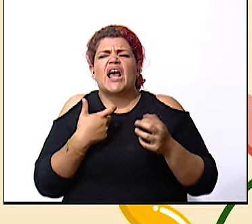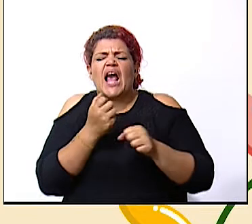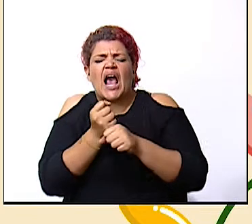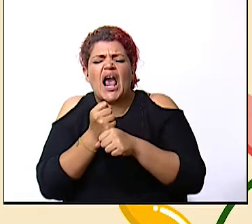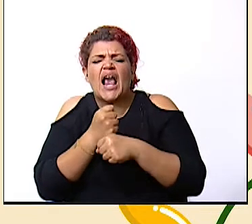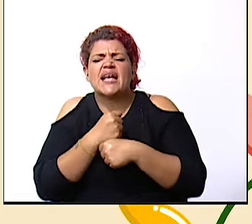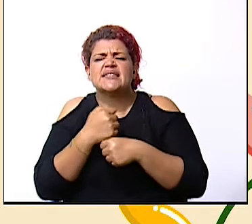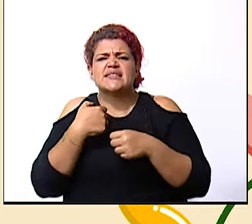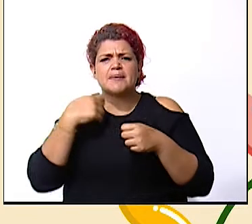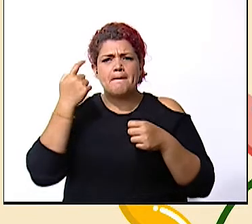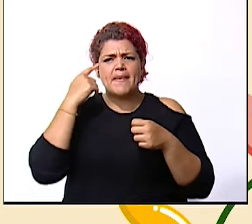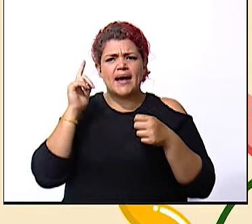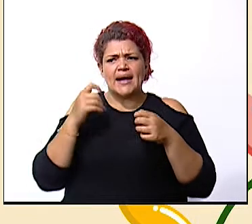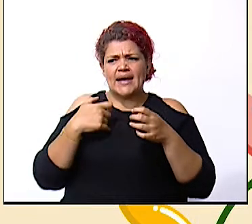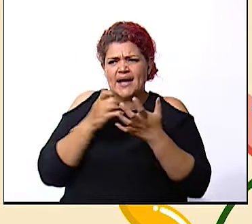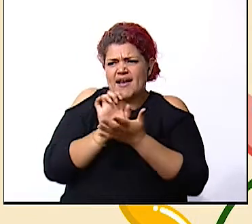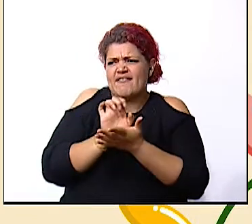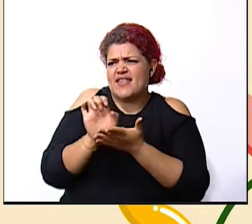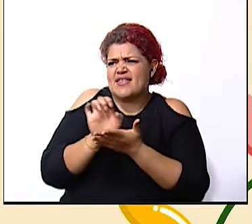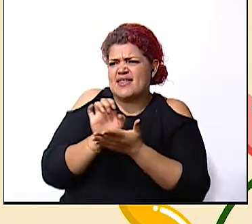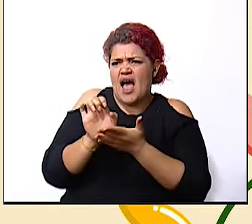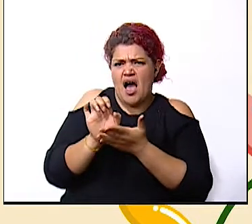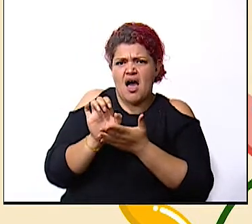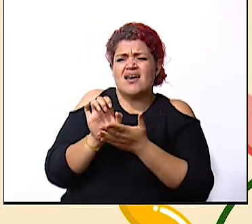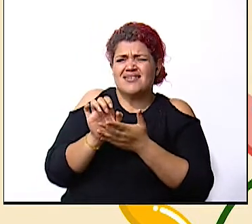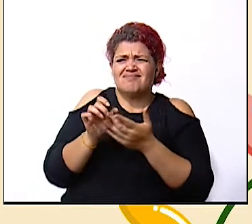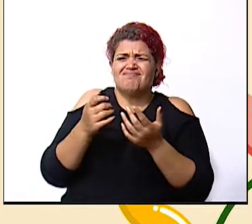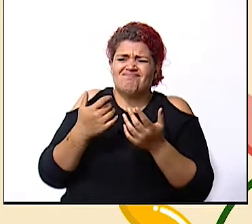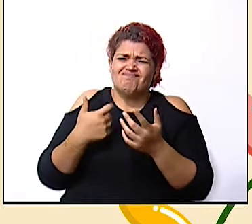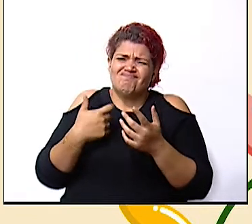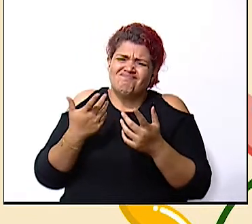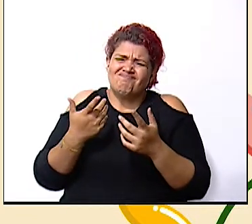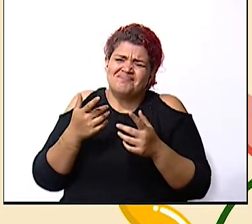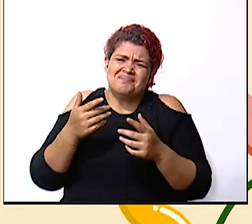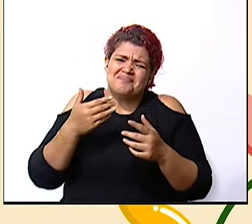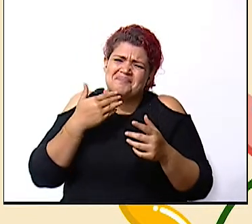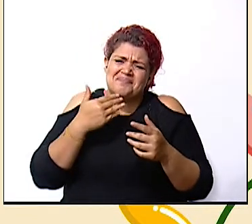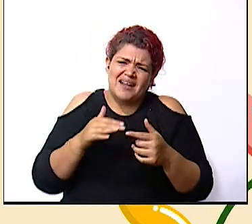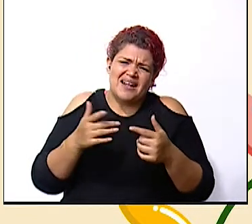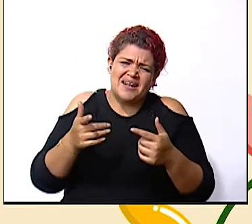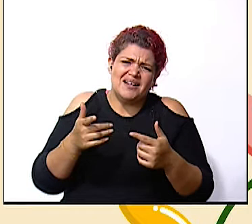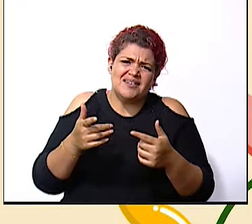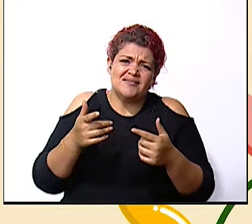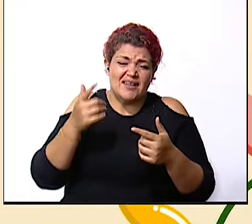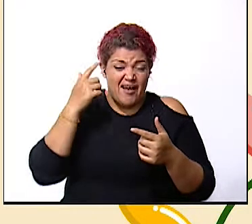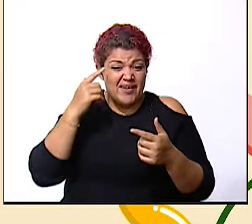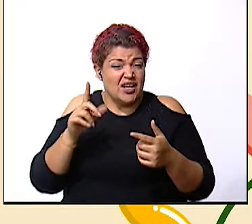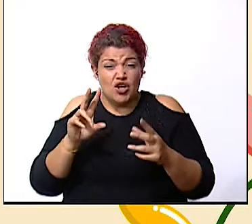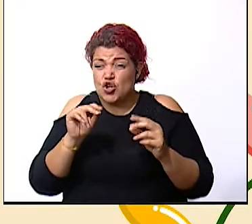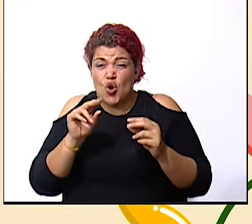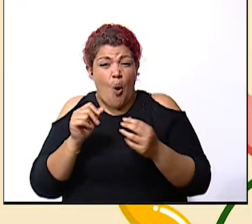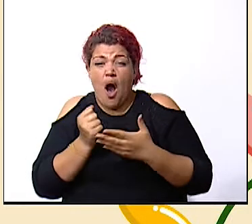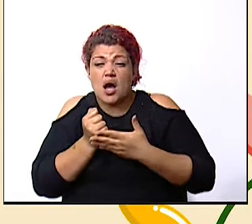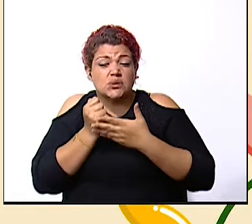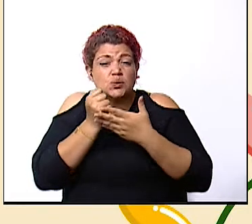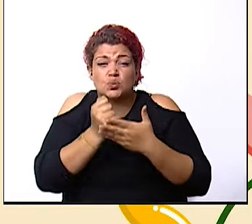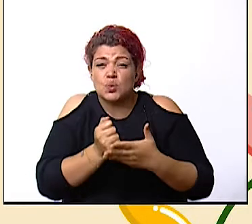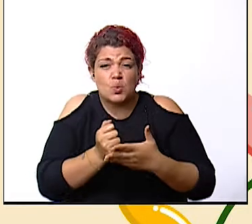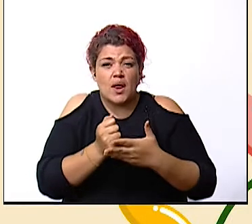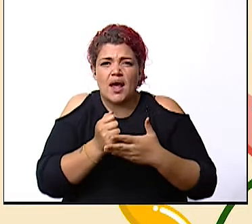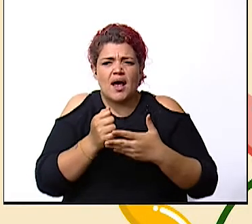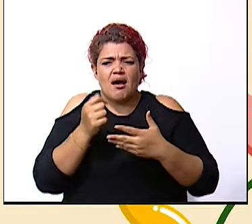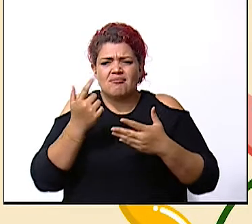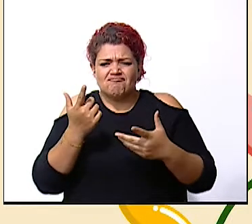cabo para evitar situaciones desfavorecerables verdad perdón en este caso que no favorezcan a